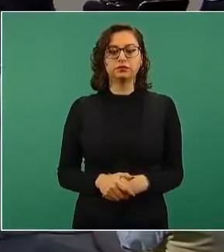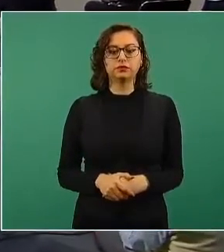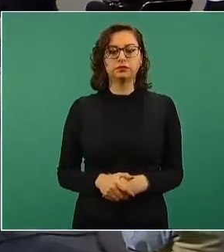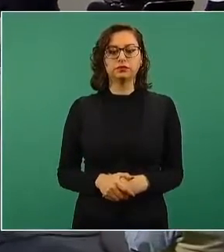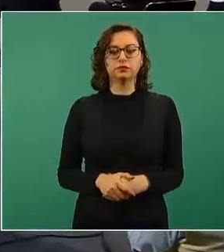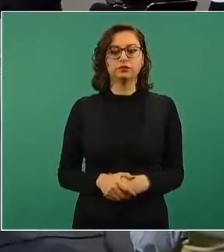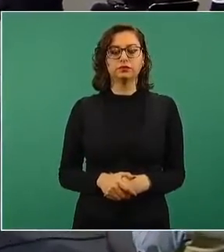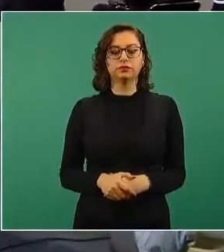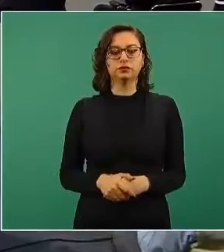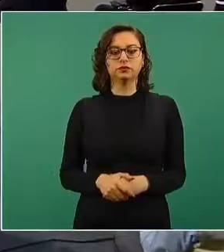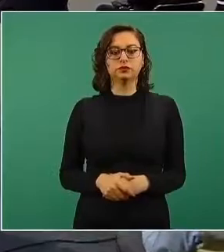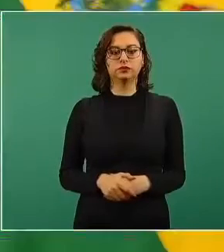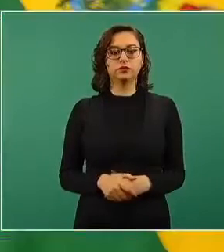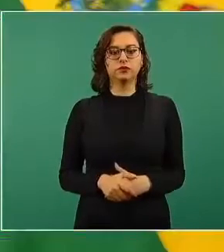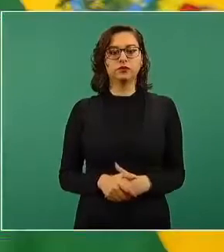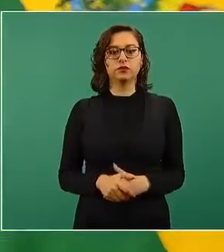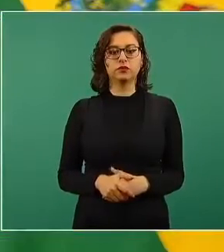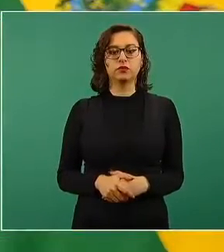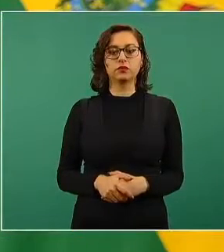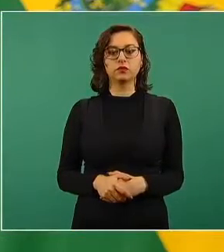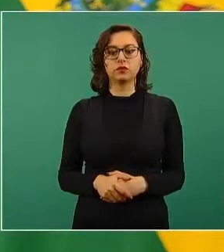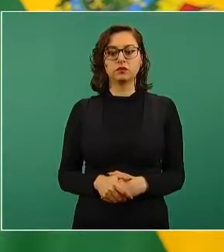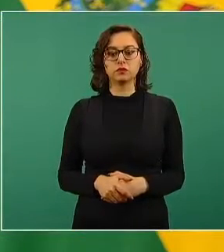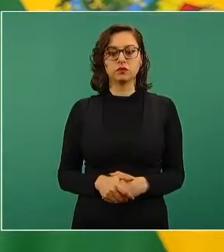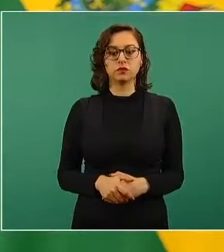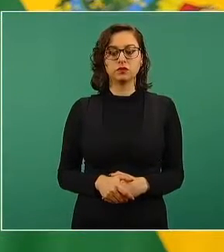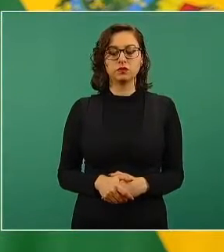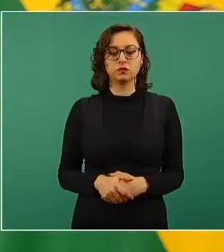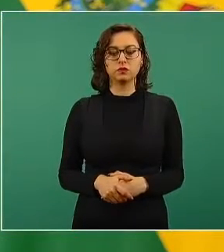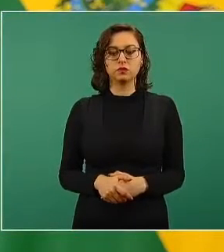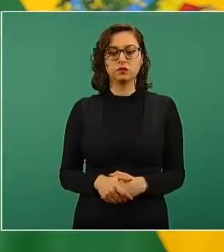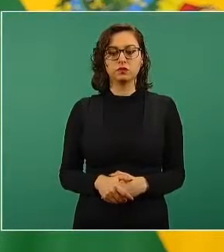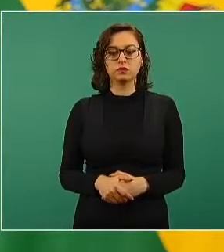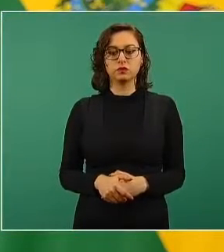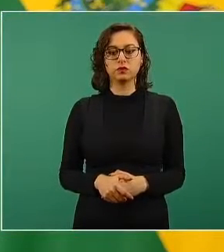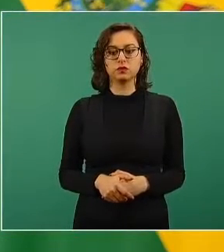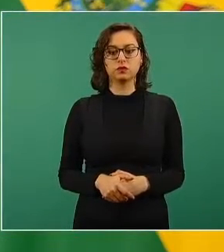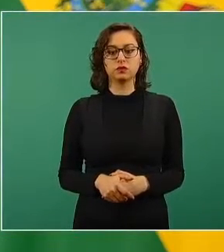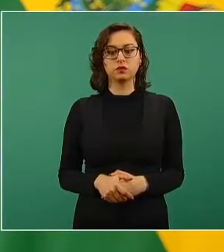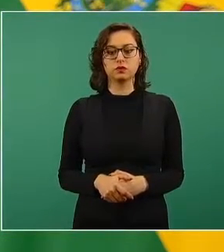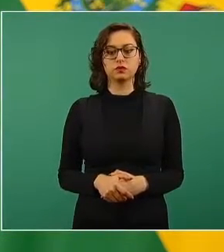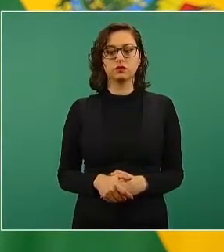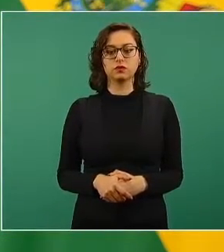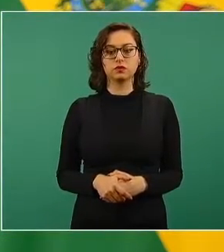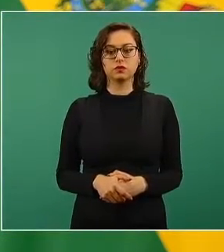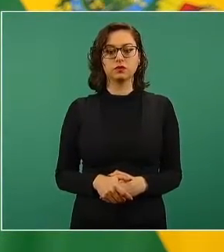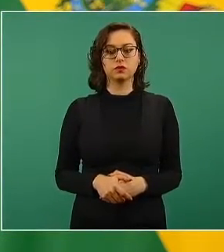Fue un gobierno